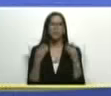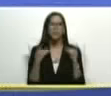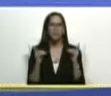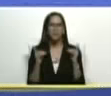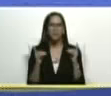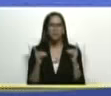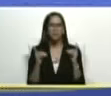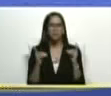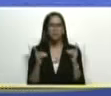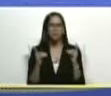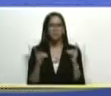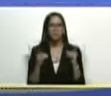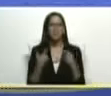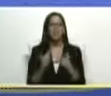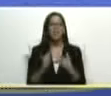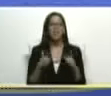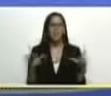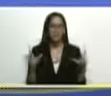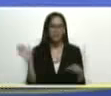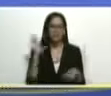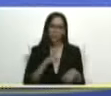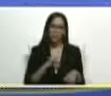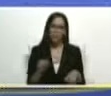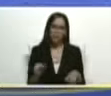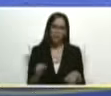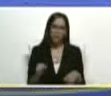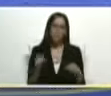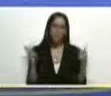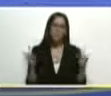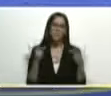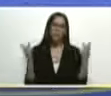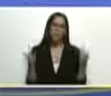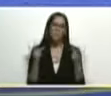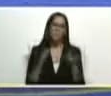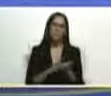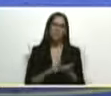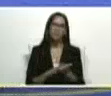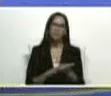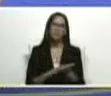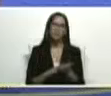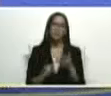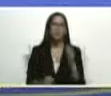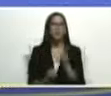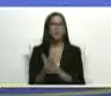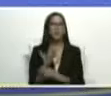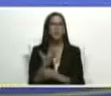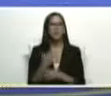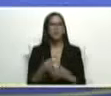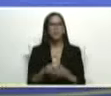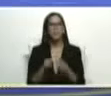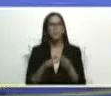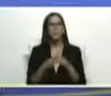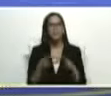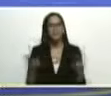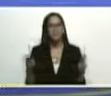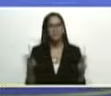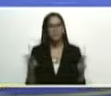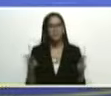libre soberana próspera recuperada floreciente en paz